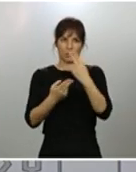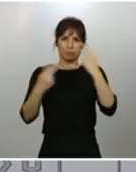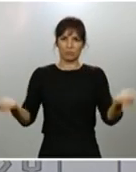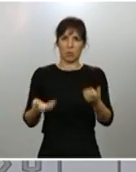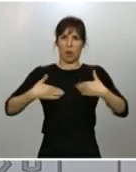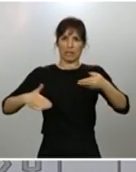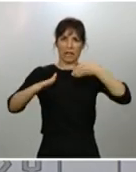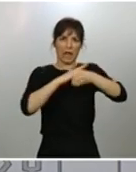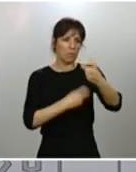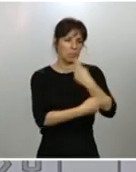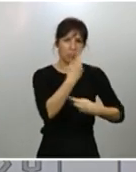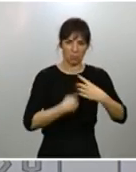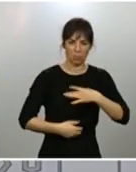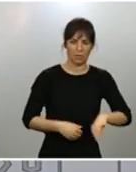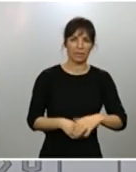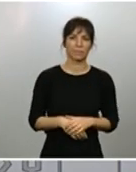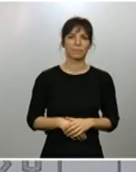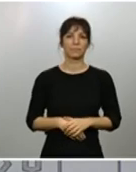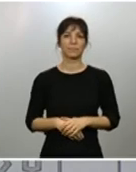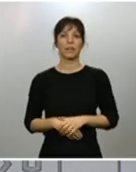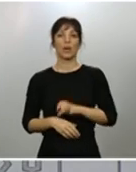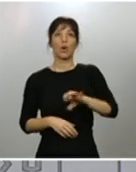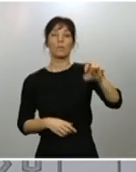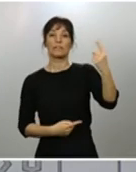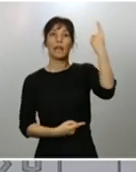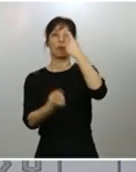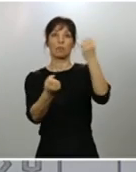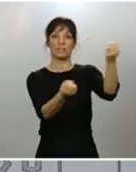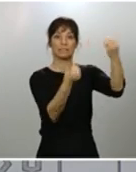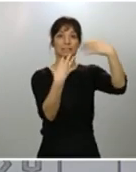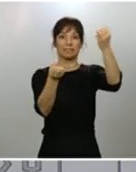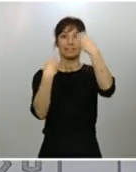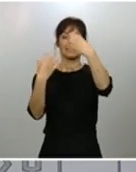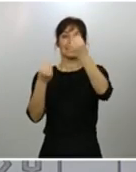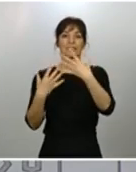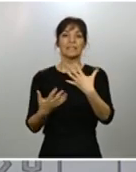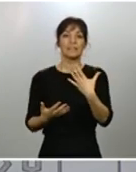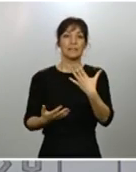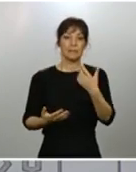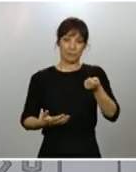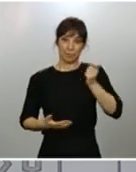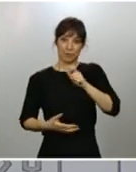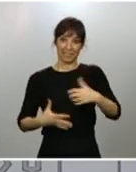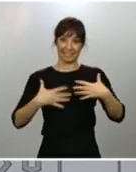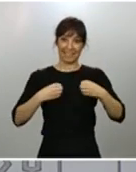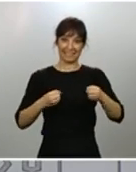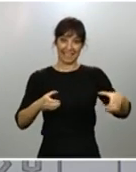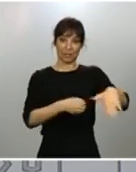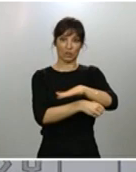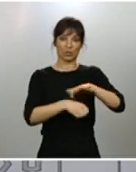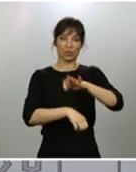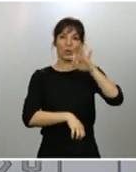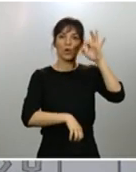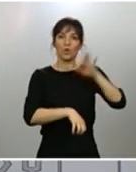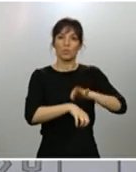Tenemos informaciones que nos llegan de algunas comunidades autónomas en las que la incidencia entre los profesionales sanitarios sería menor que la observada en